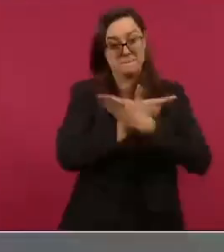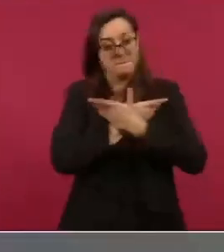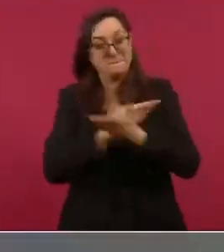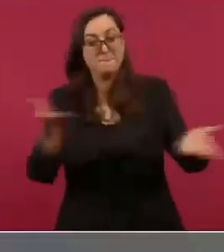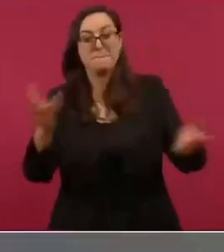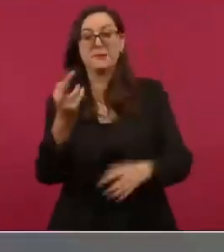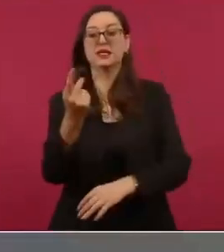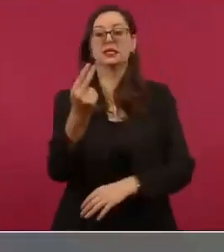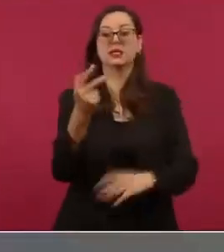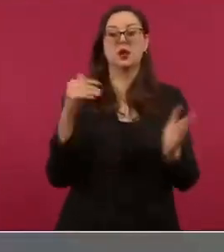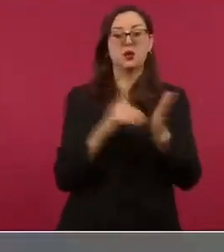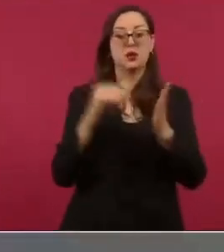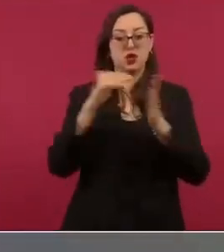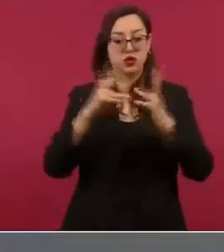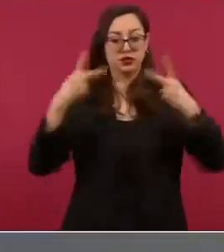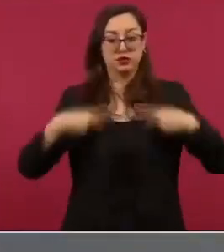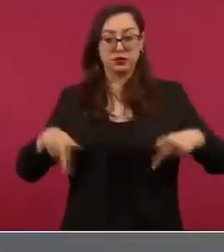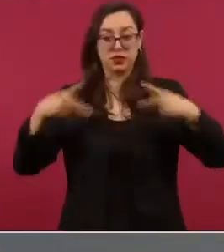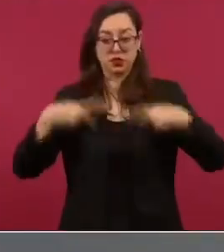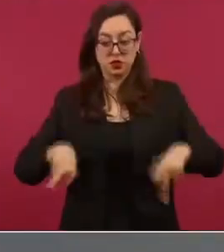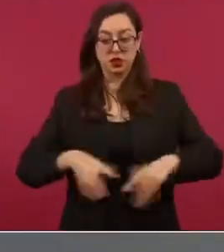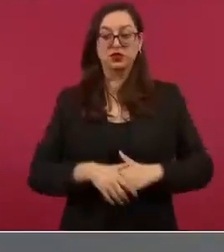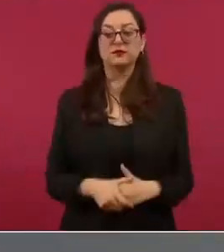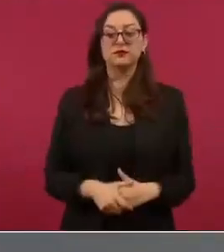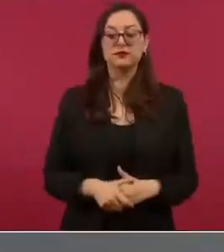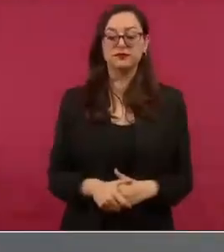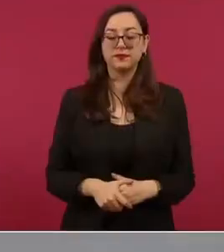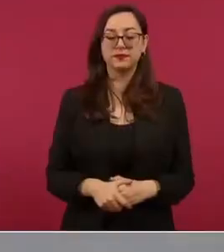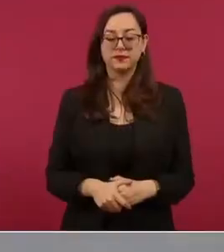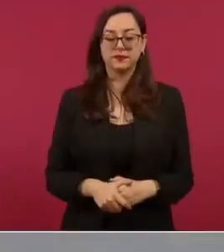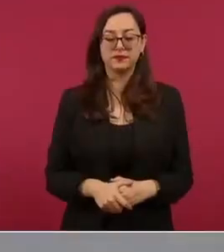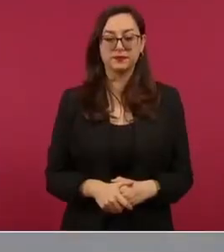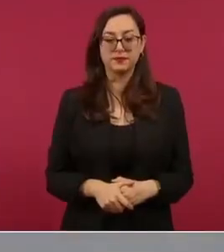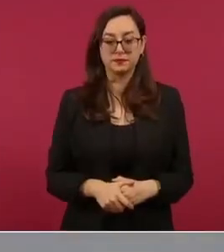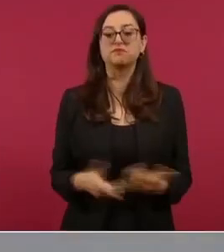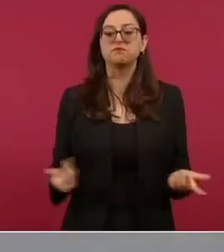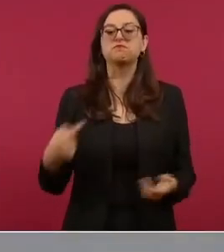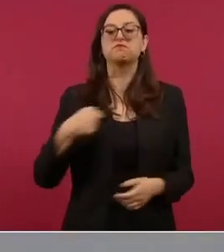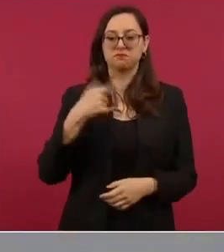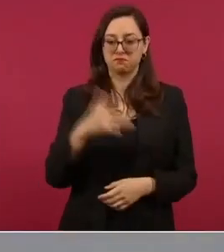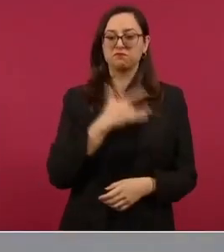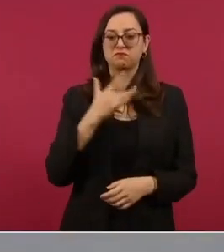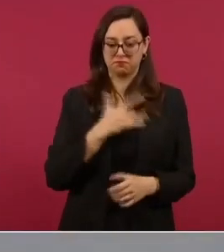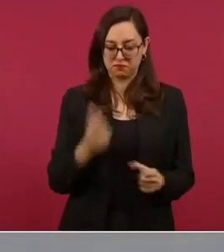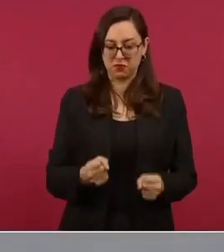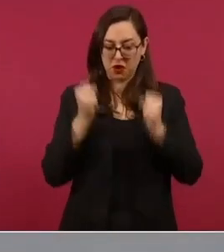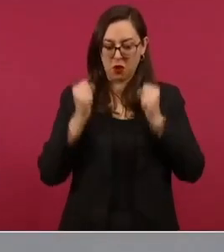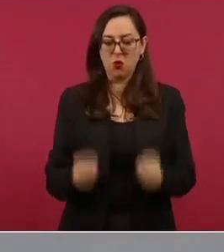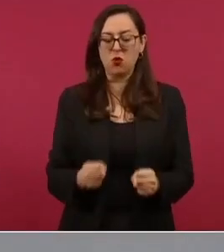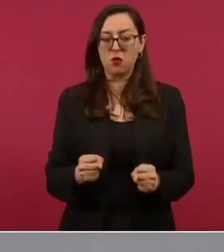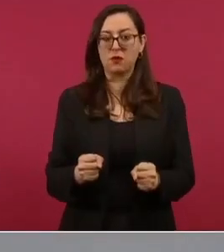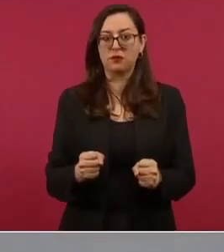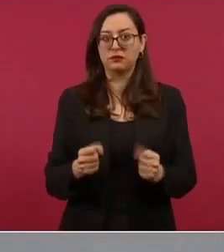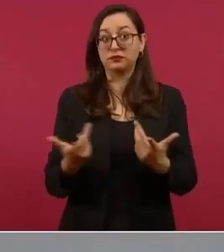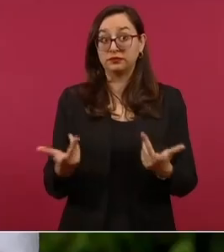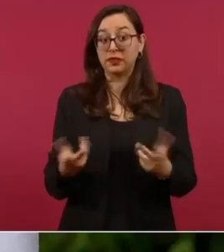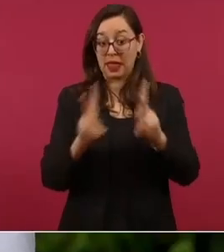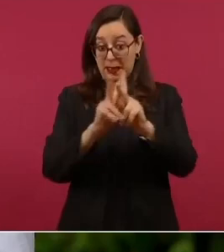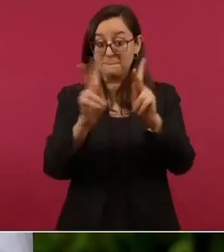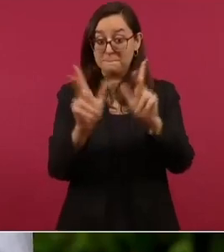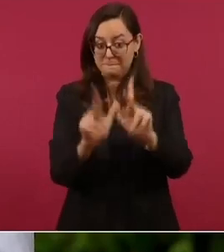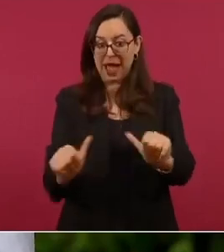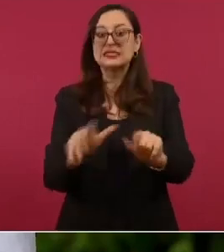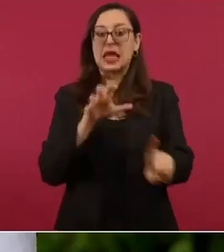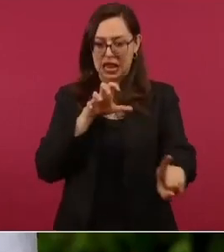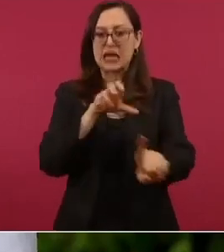beneficiarios estoy absolutamente convencido que la paz es fruto de la